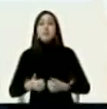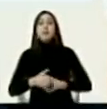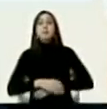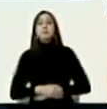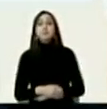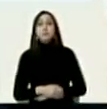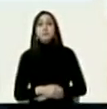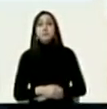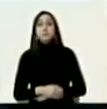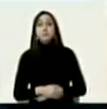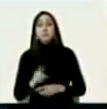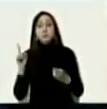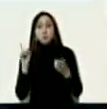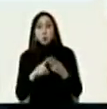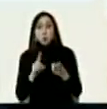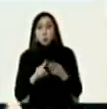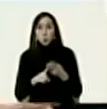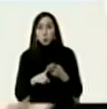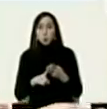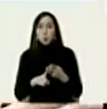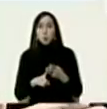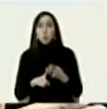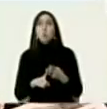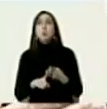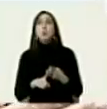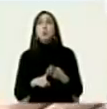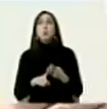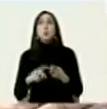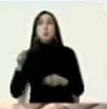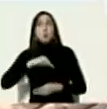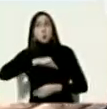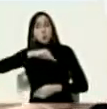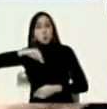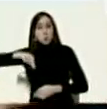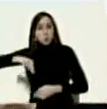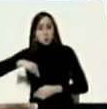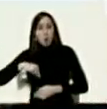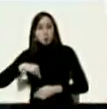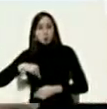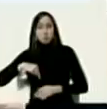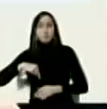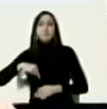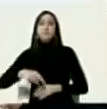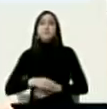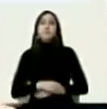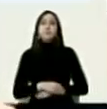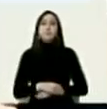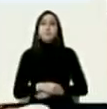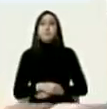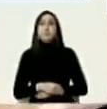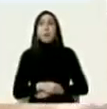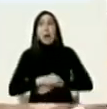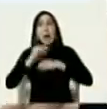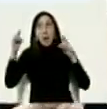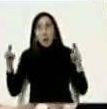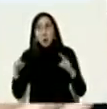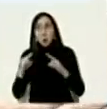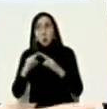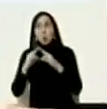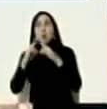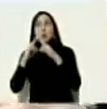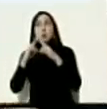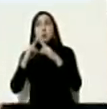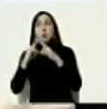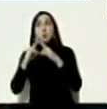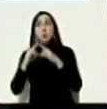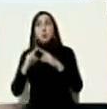el otro elemento fundamental es que vamos a no solamente a encerrarnos los encuentros en México sino que vamos